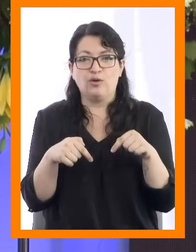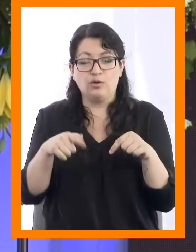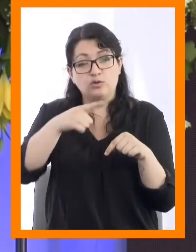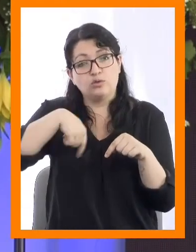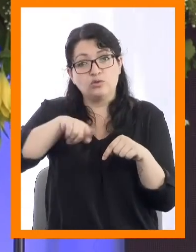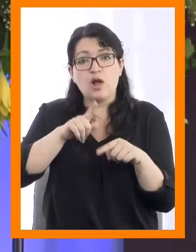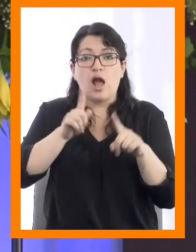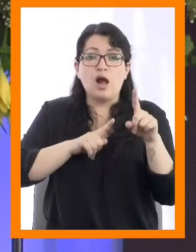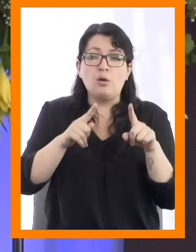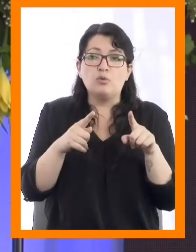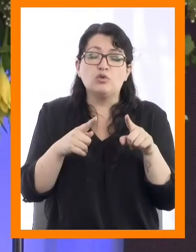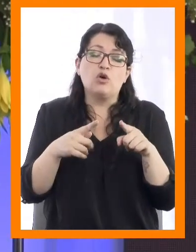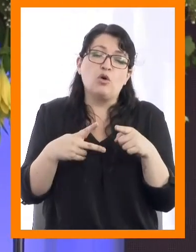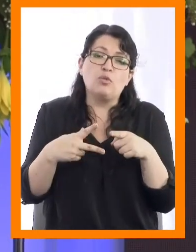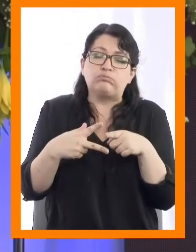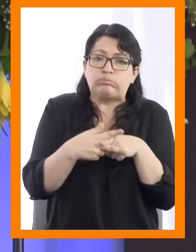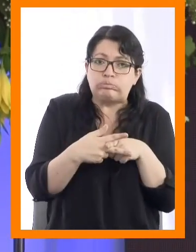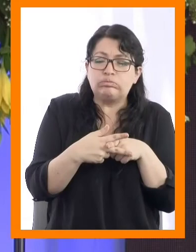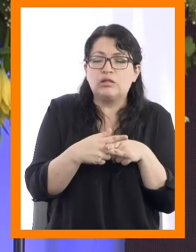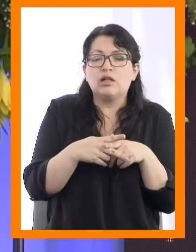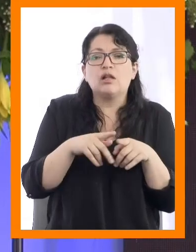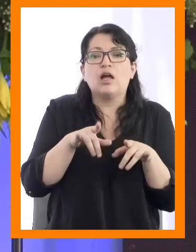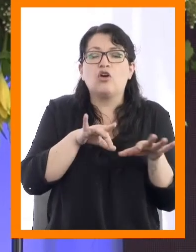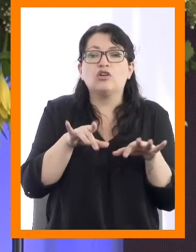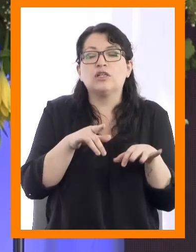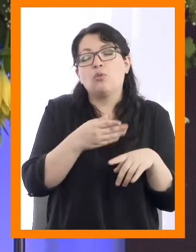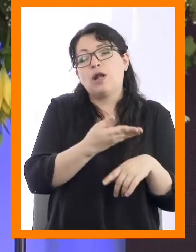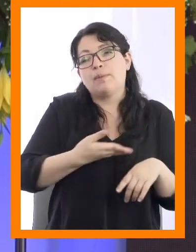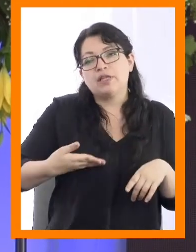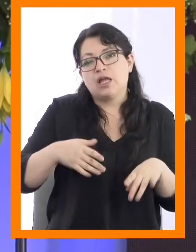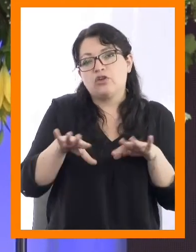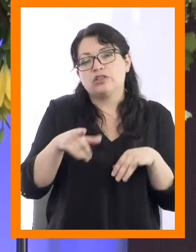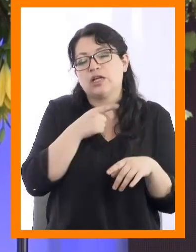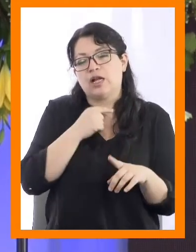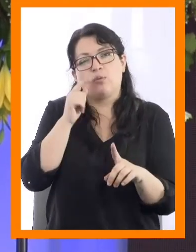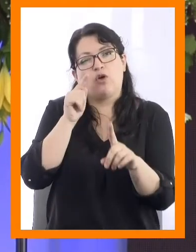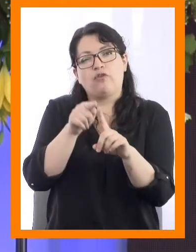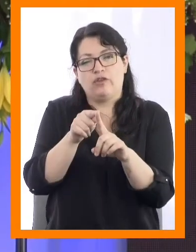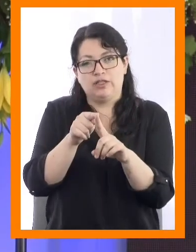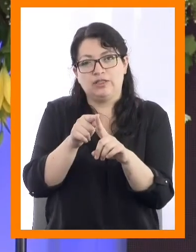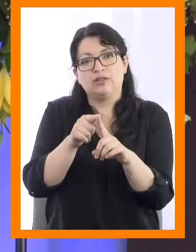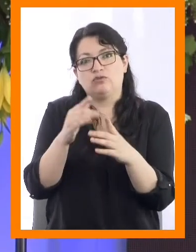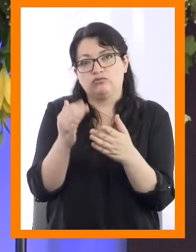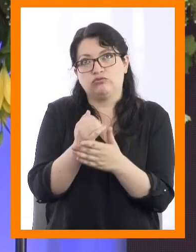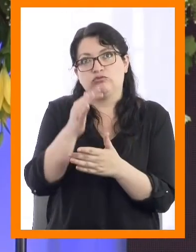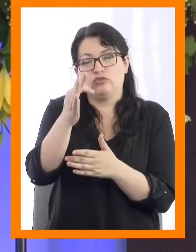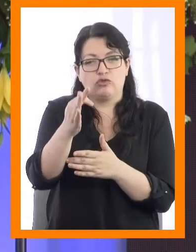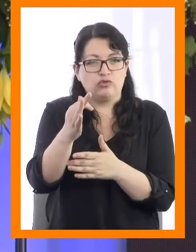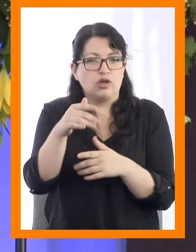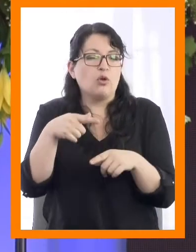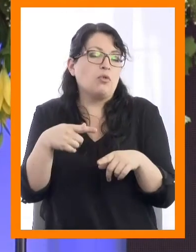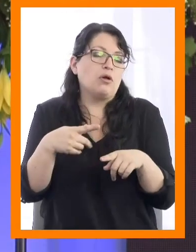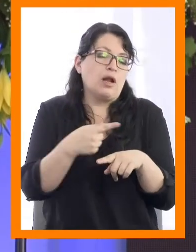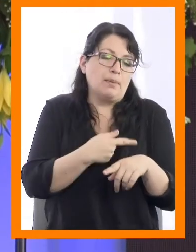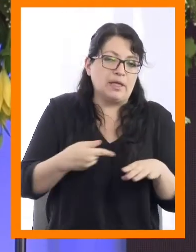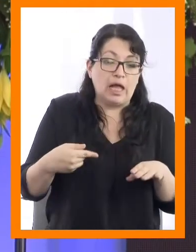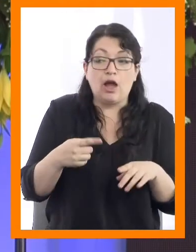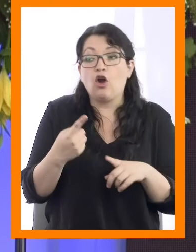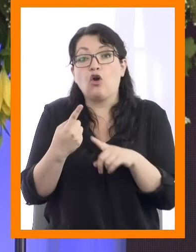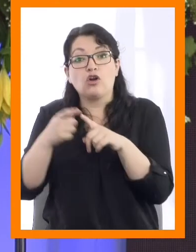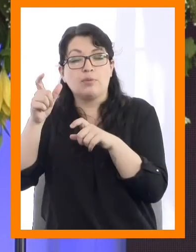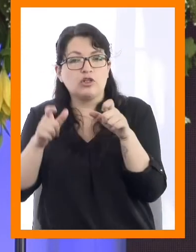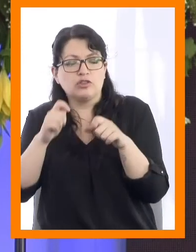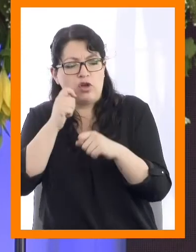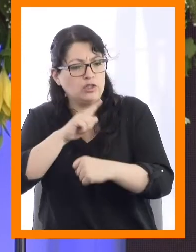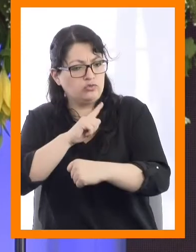algunos en la mitad de lo que queremos llegar a lograr hacer. Es la mitad del camino. Para otros es un